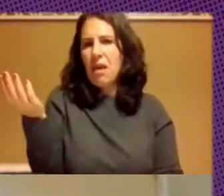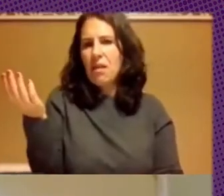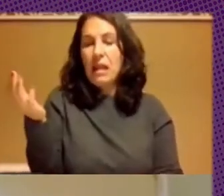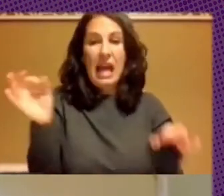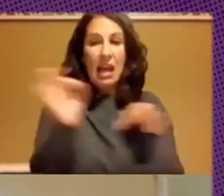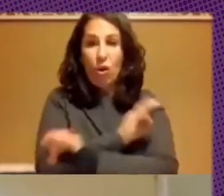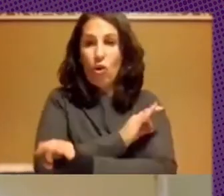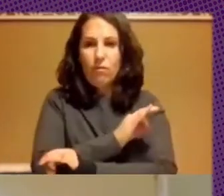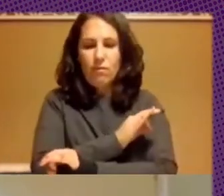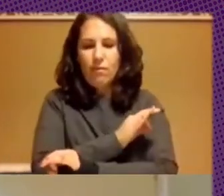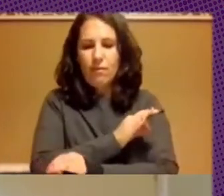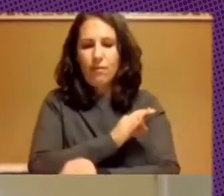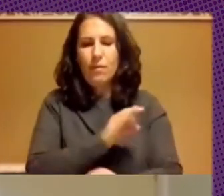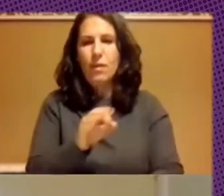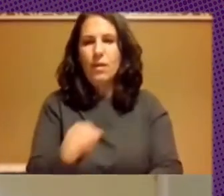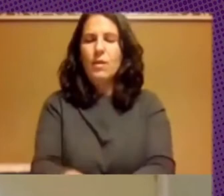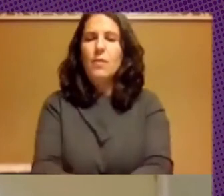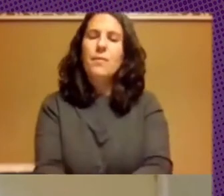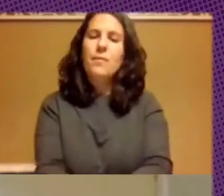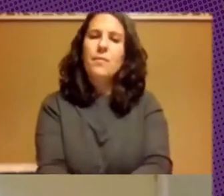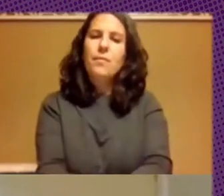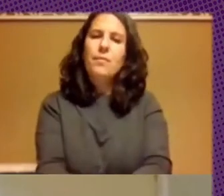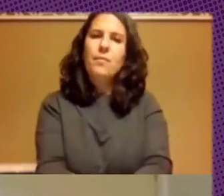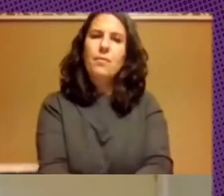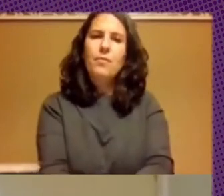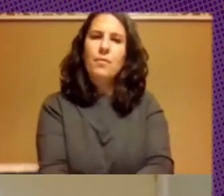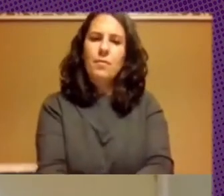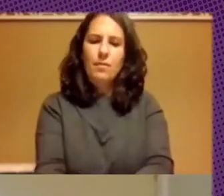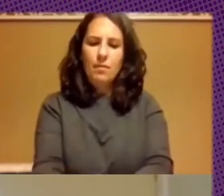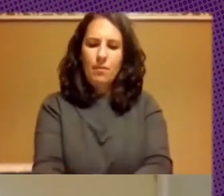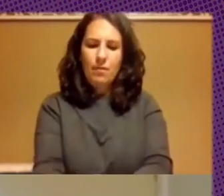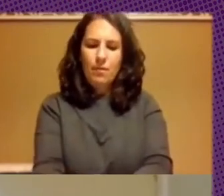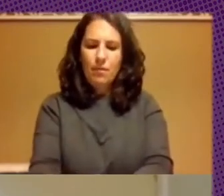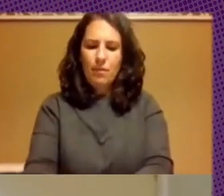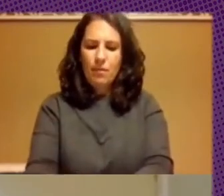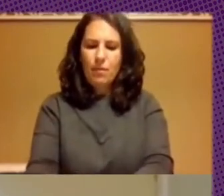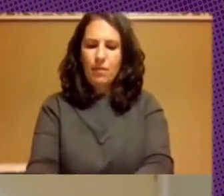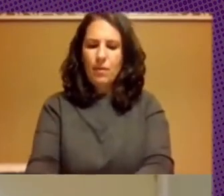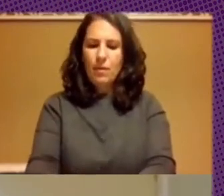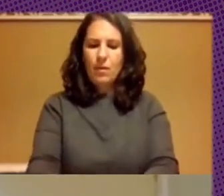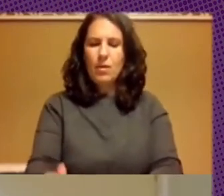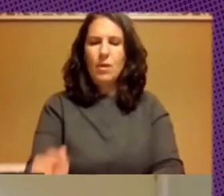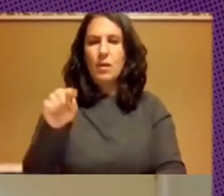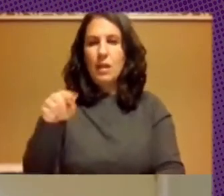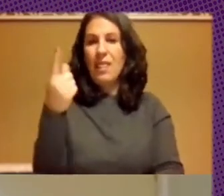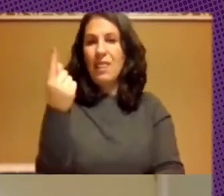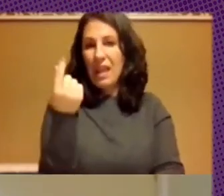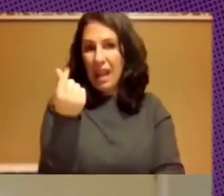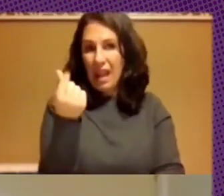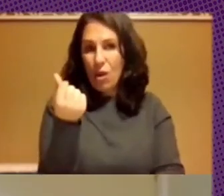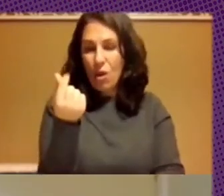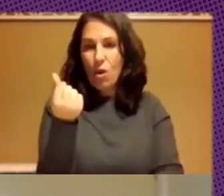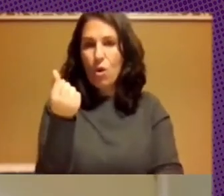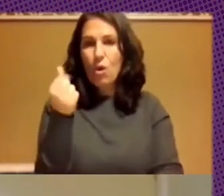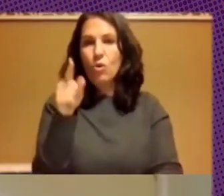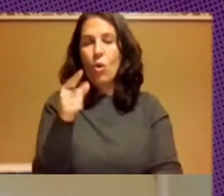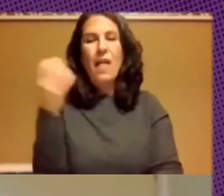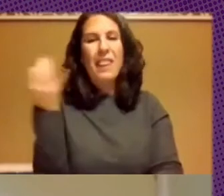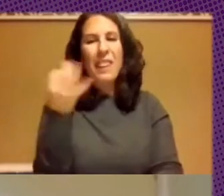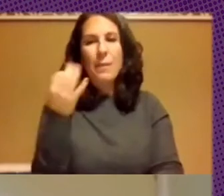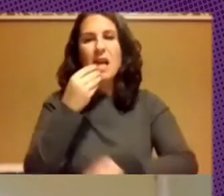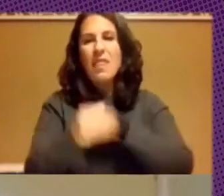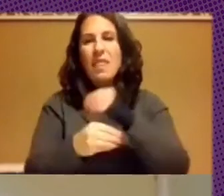mismo que tú tengas menos dinero tú tienes que hacer